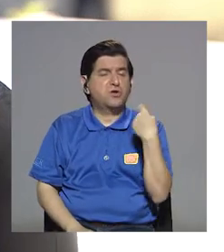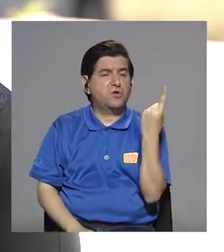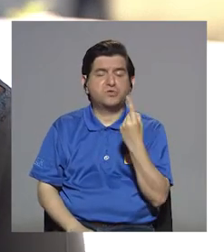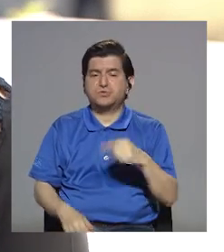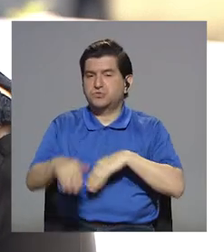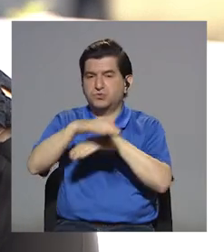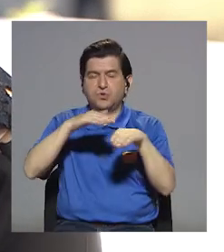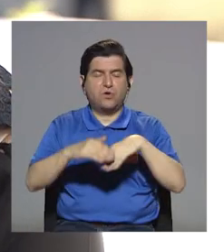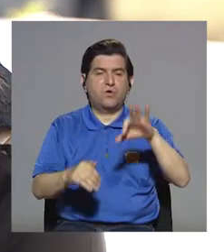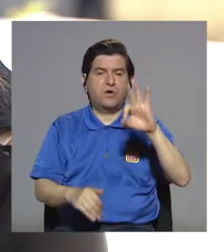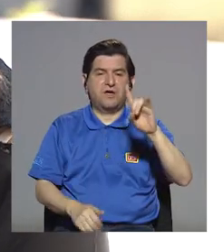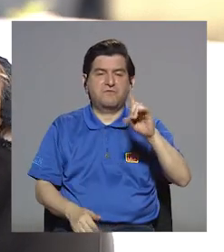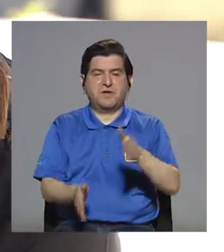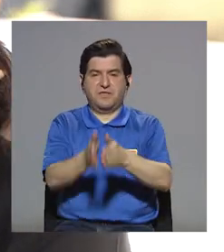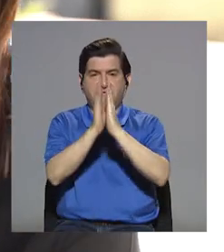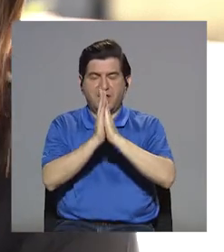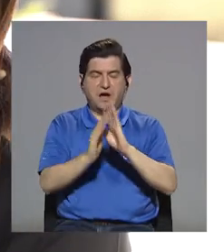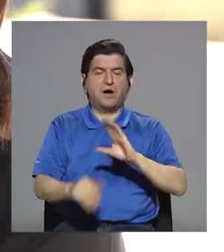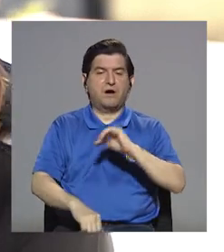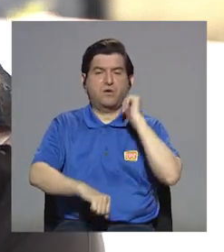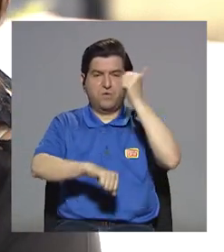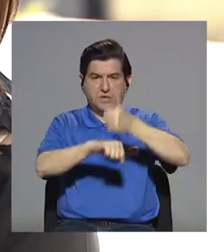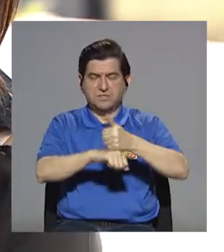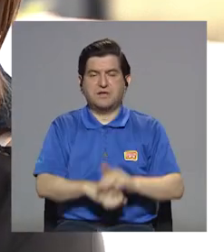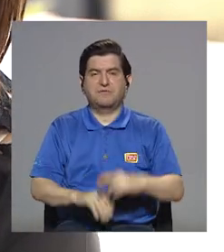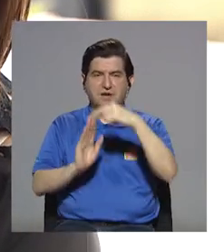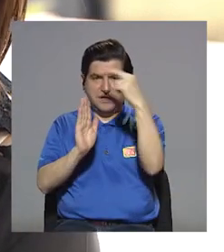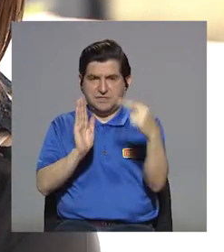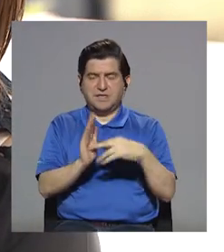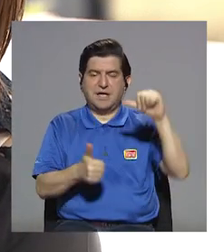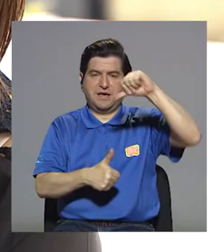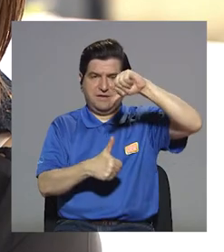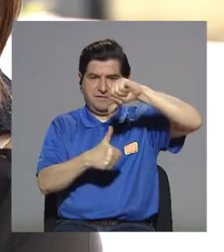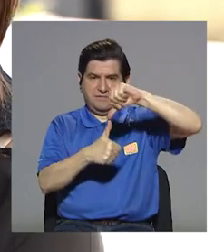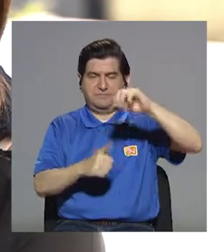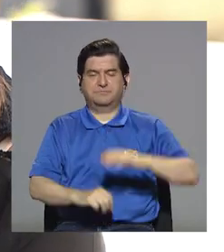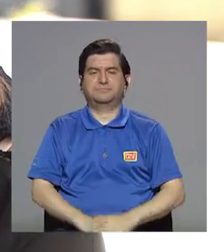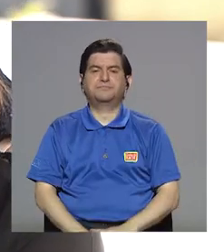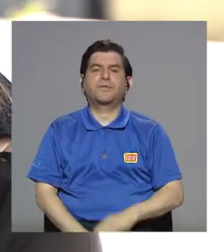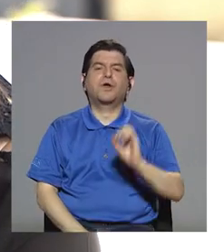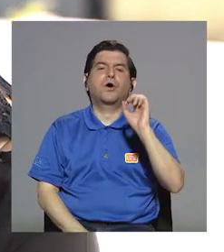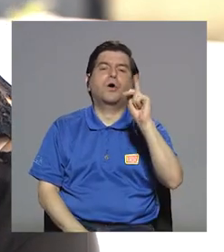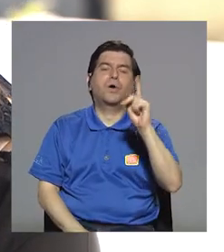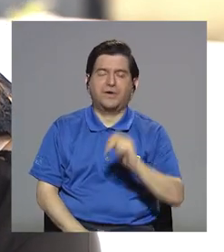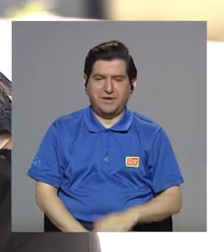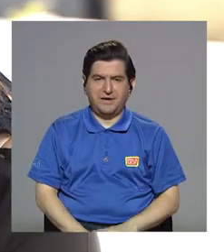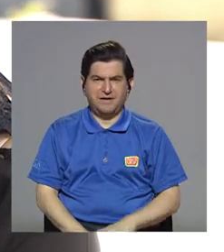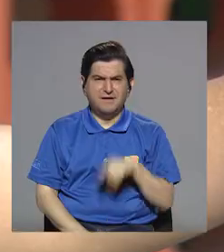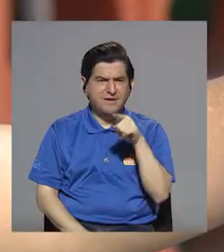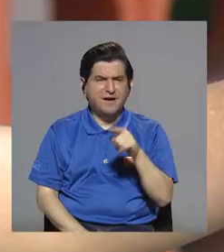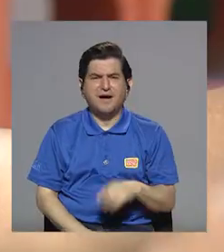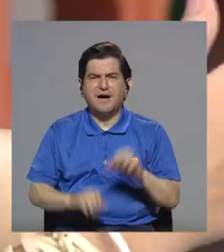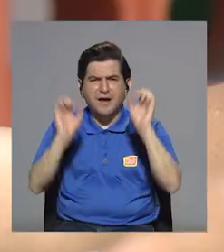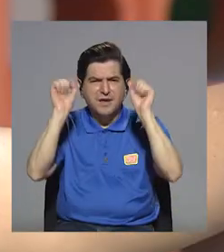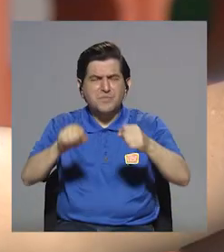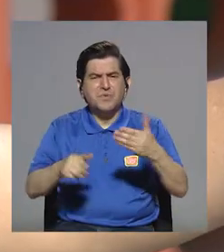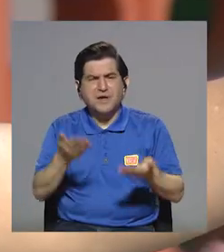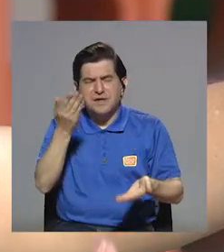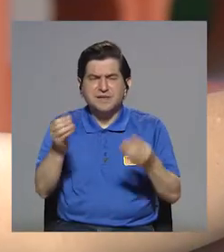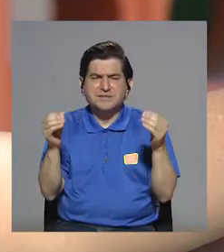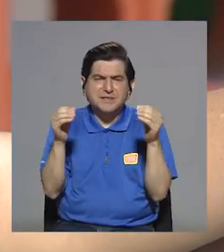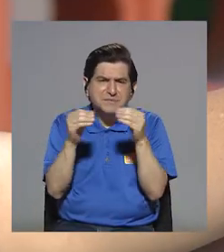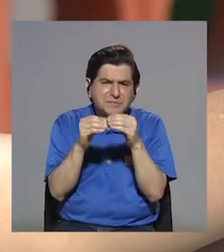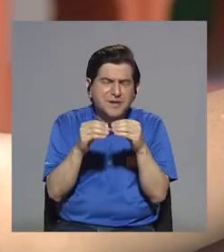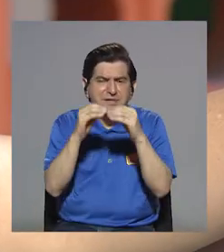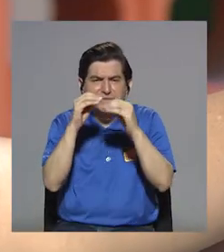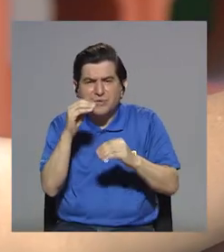solo en lo que establece la FDA o lo que establece el reglamento centroamericano. Ok, ok. Y esto, digamos, es como un estándar, puede tener más